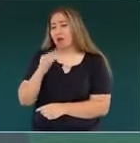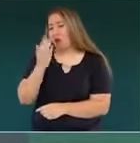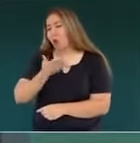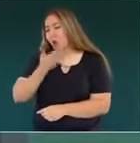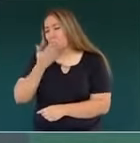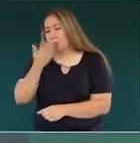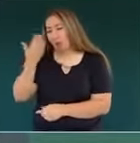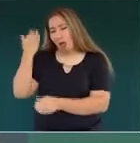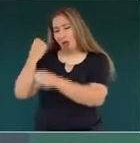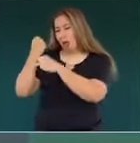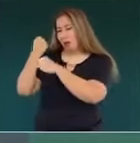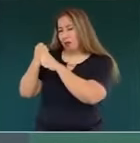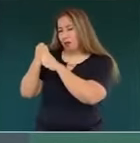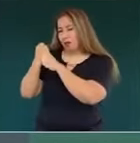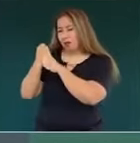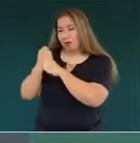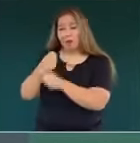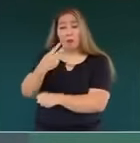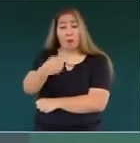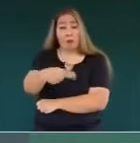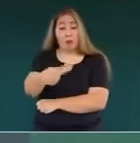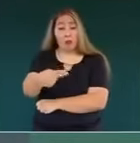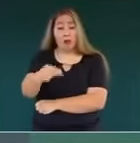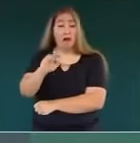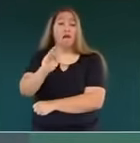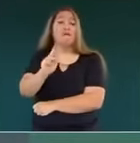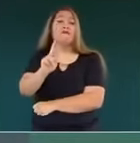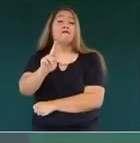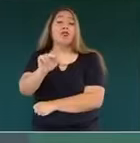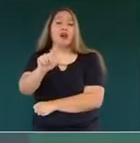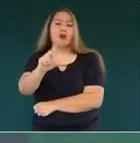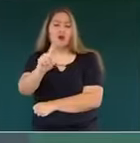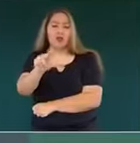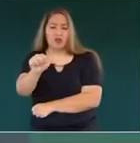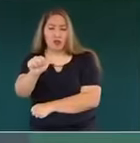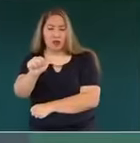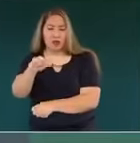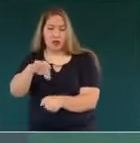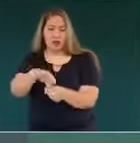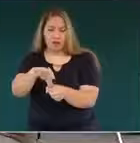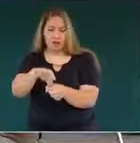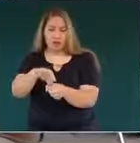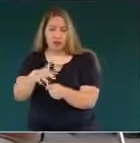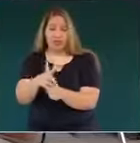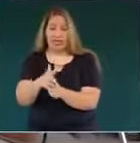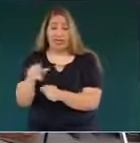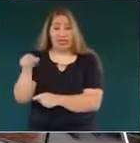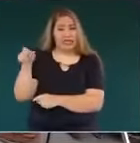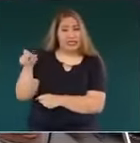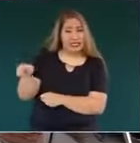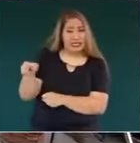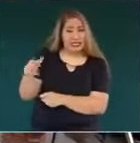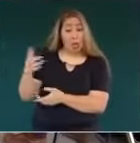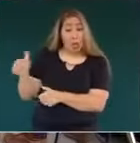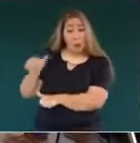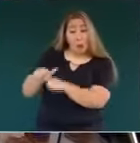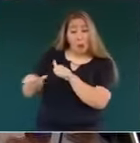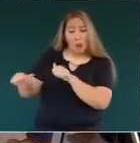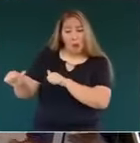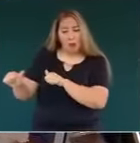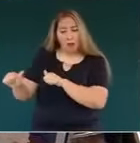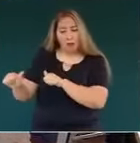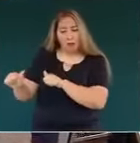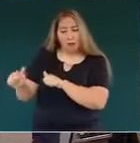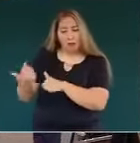Y el fraude electoral, eso manchaba el nombre de